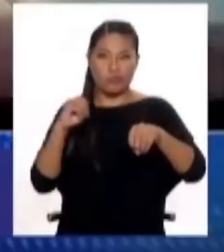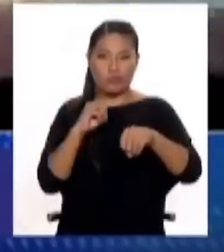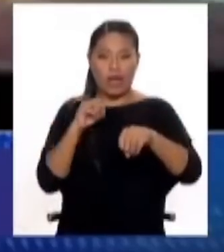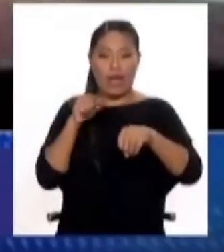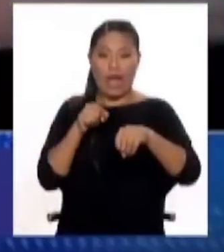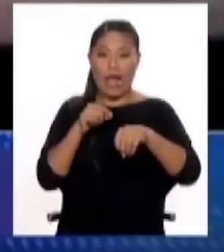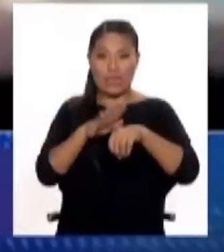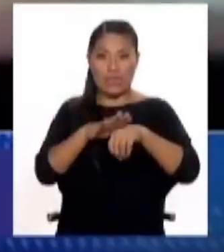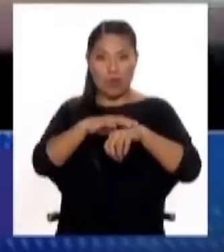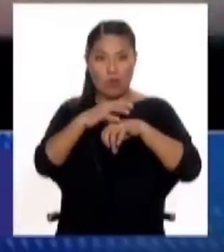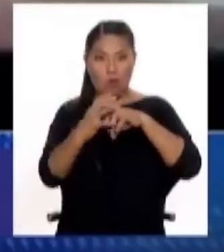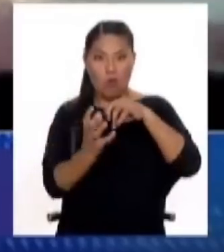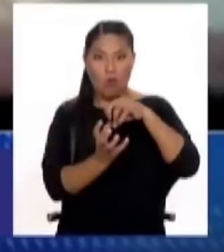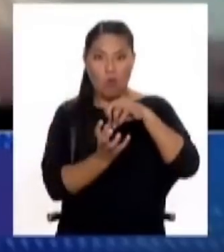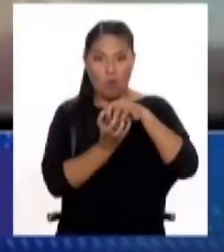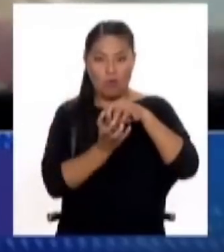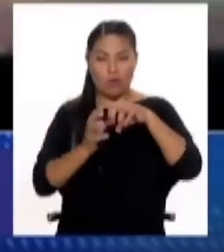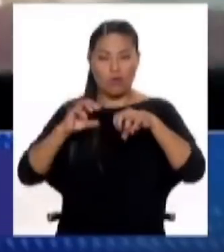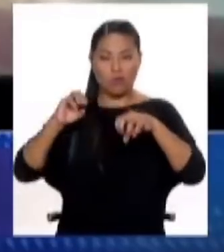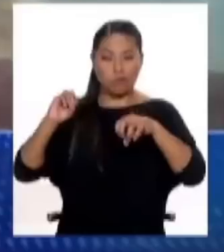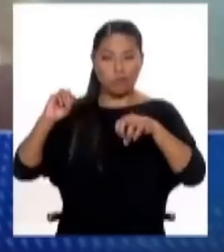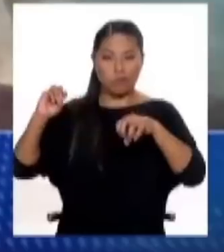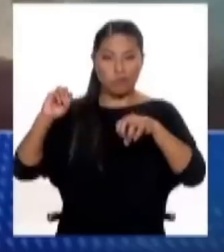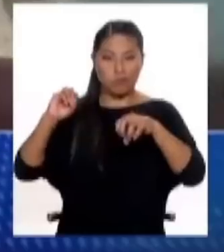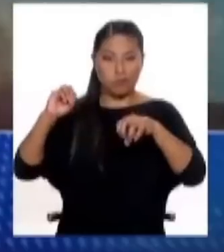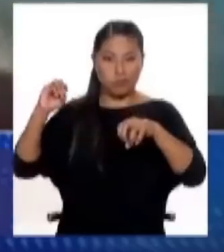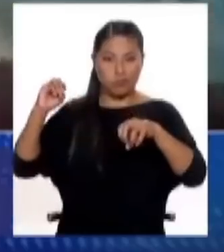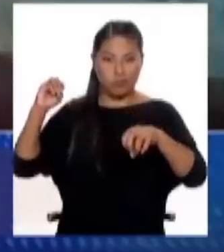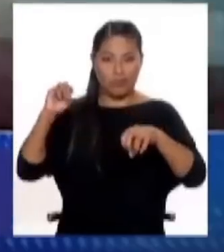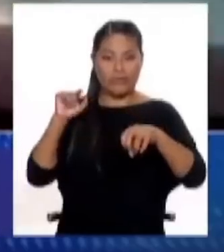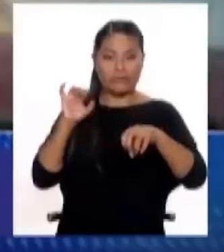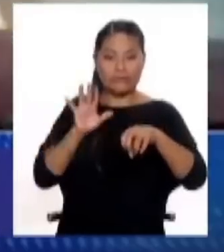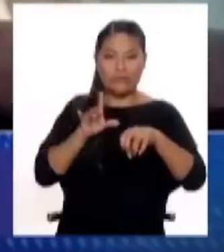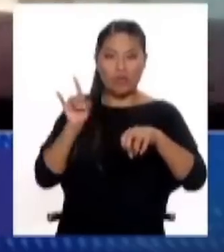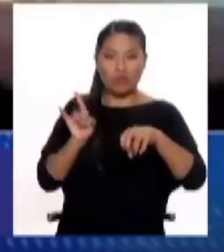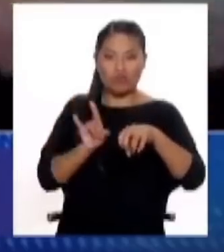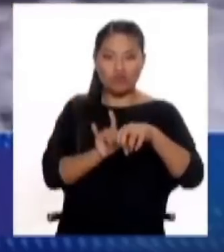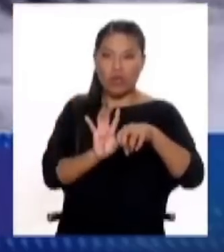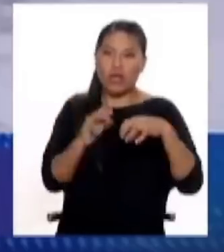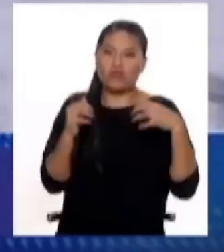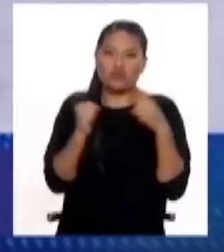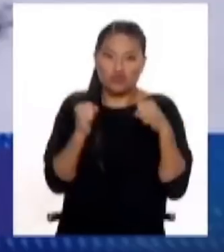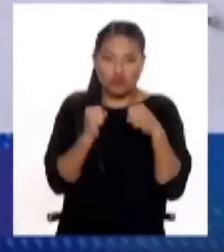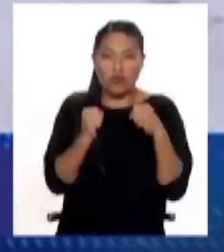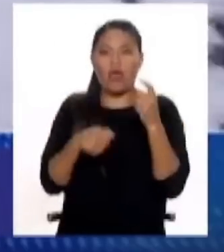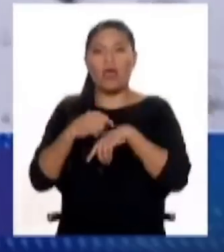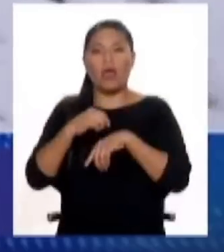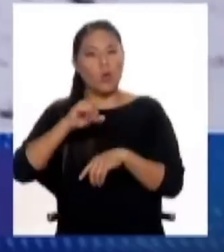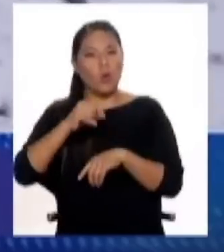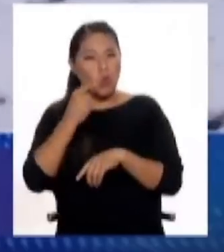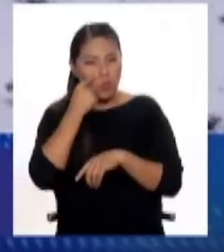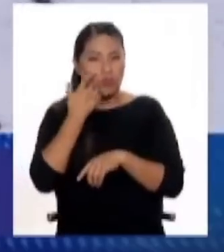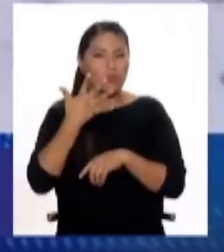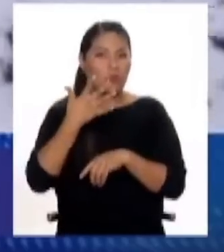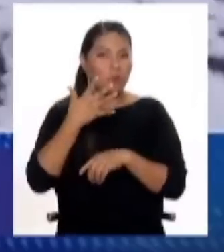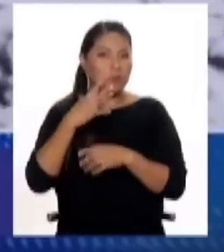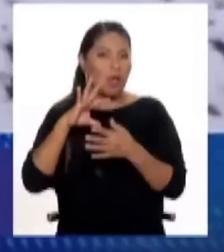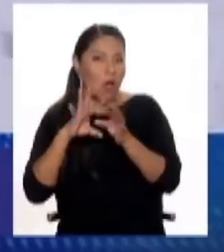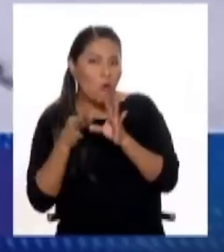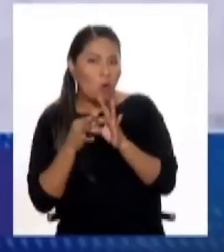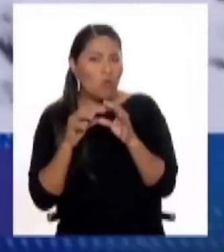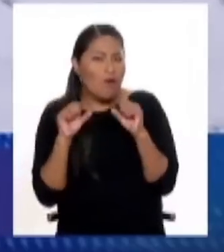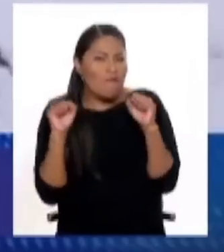de Maite, que es julio, incluso hasta agosto, que se van a registrar todavía las temperaturas más bajas. Es típica,